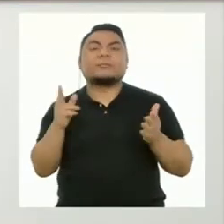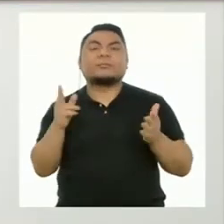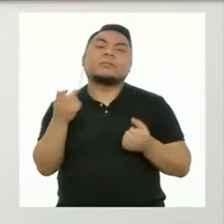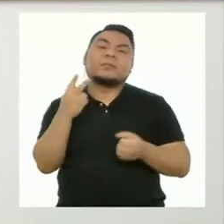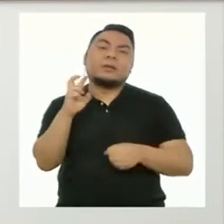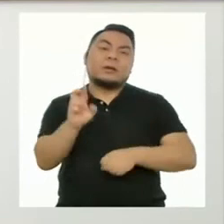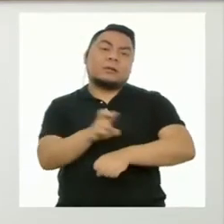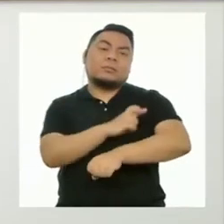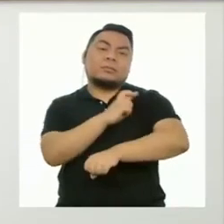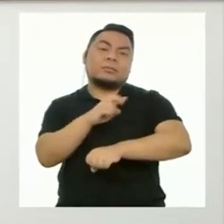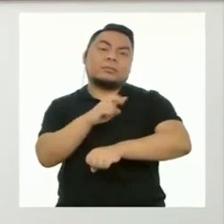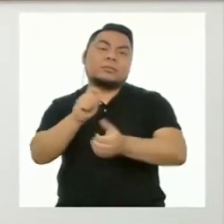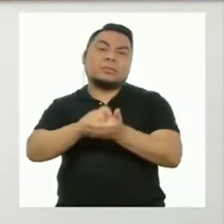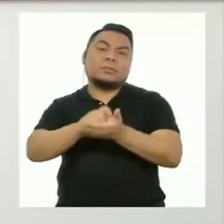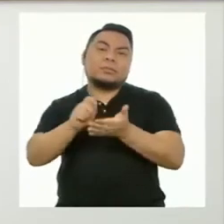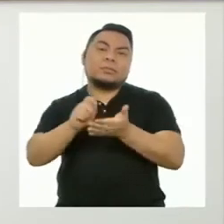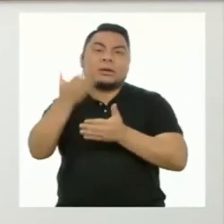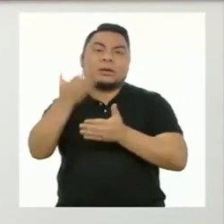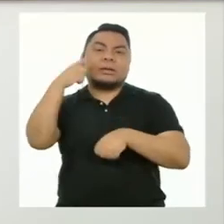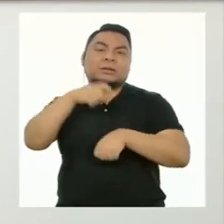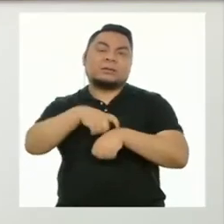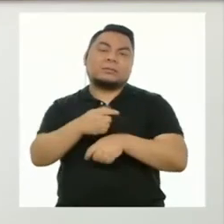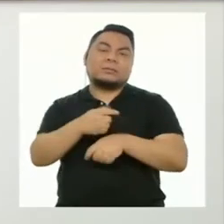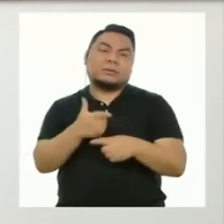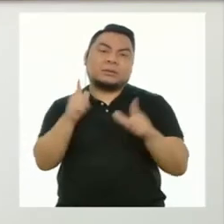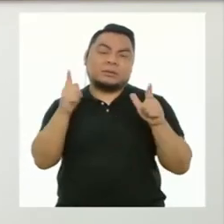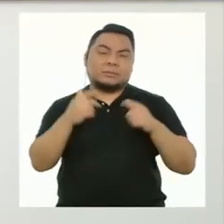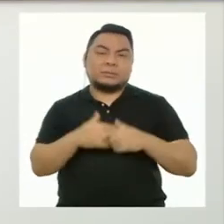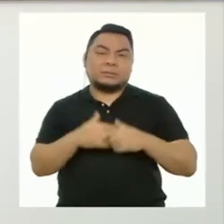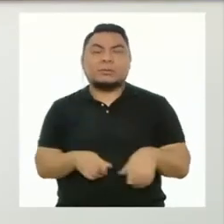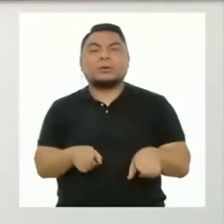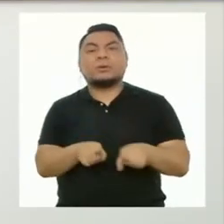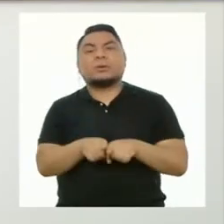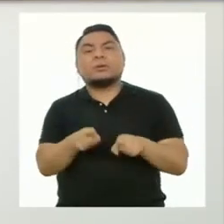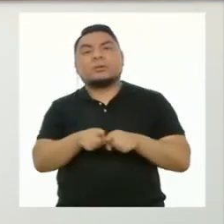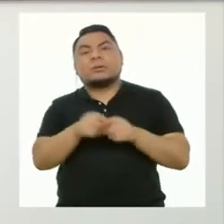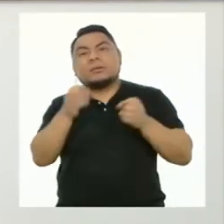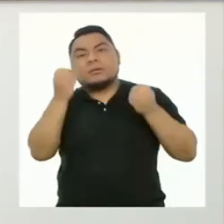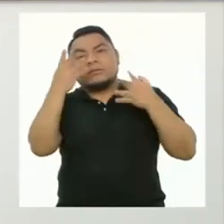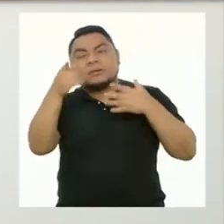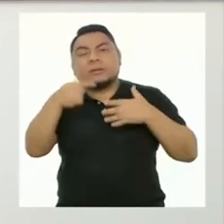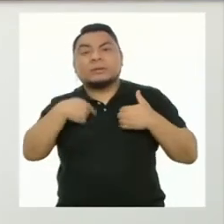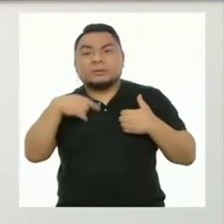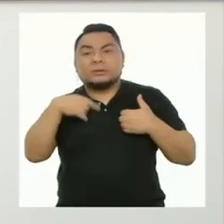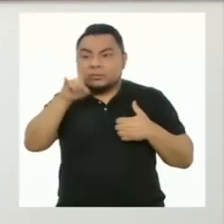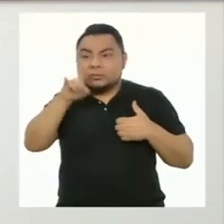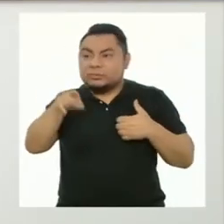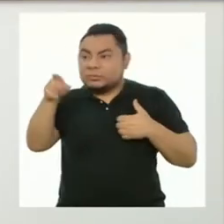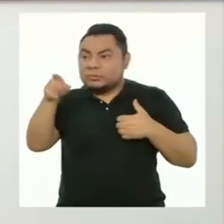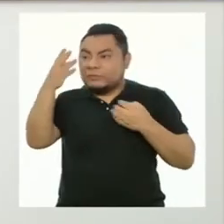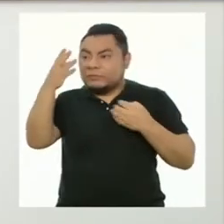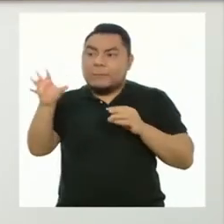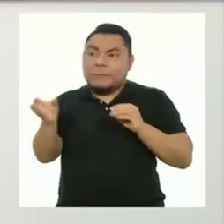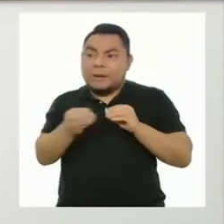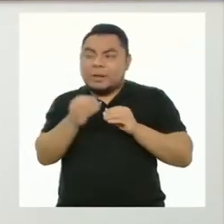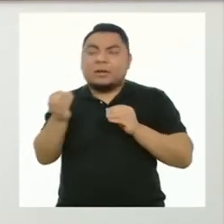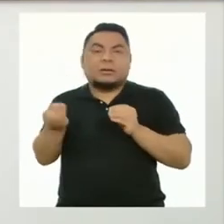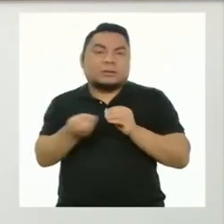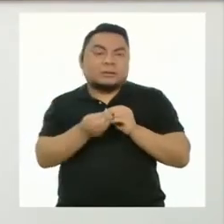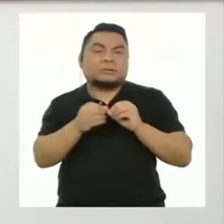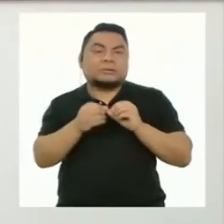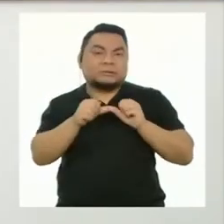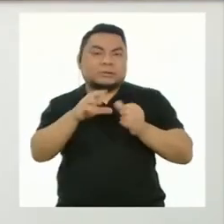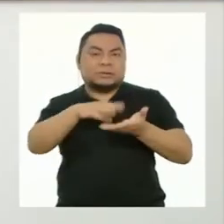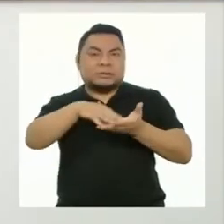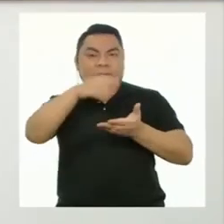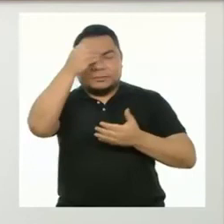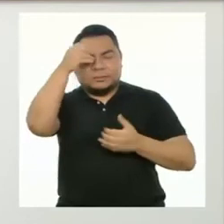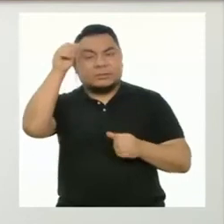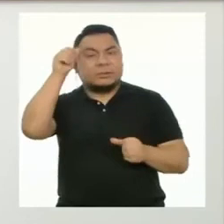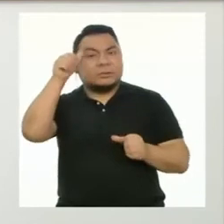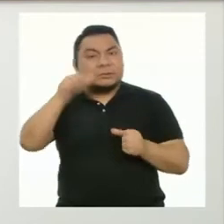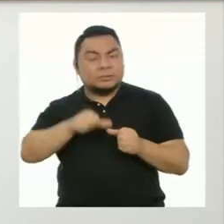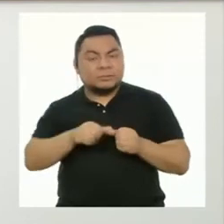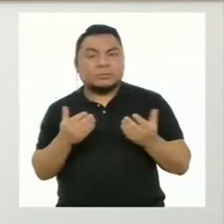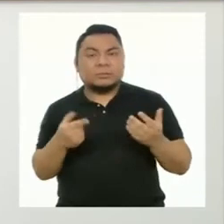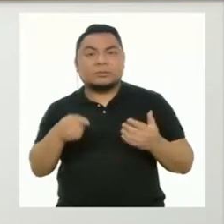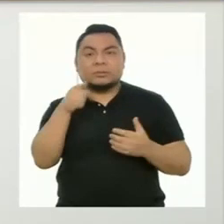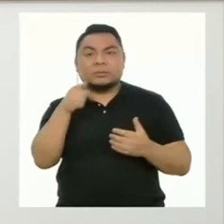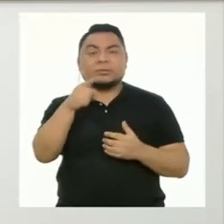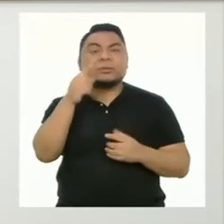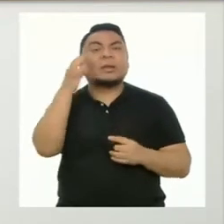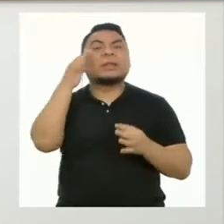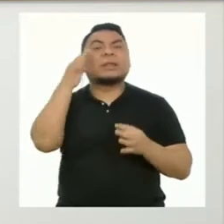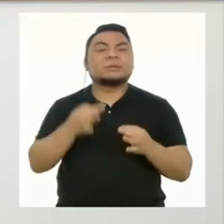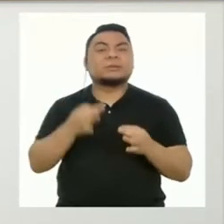poemas que hayas escrito en tus tiempos libres o información que te sirva para seguir aprendiendo. Recuerda